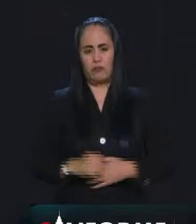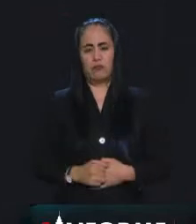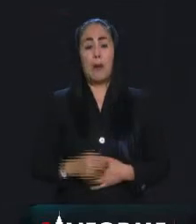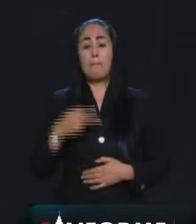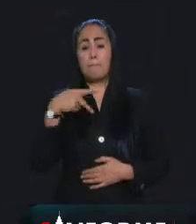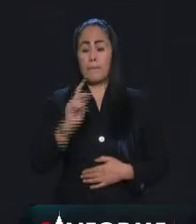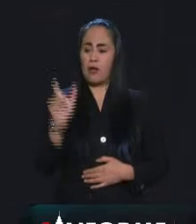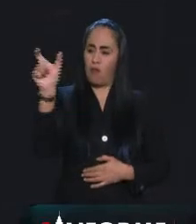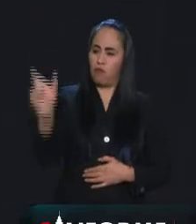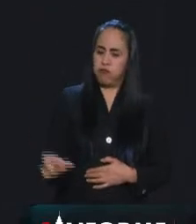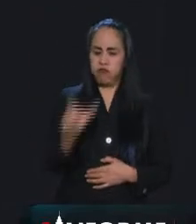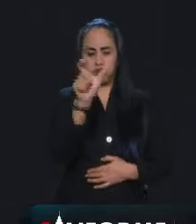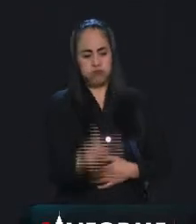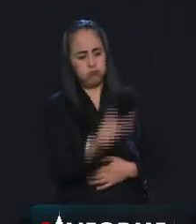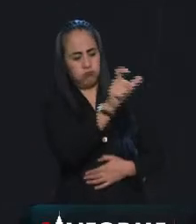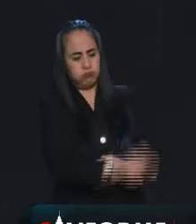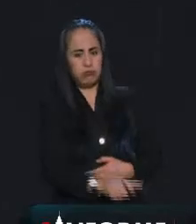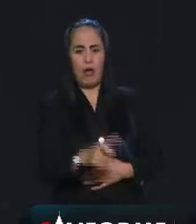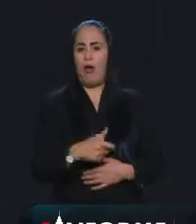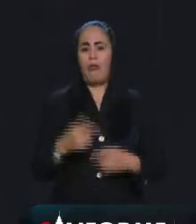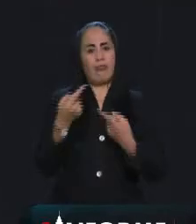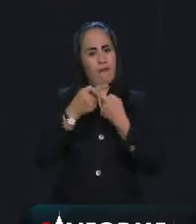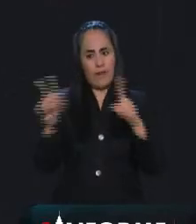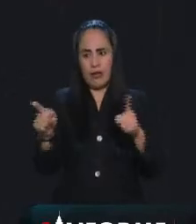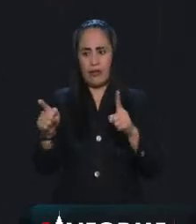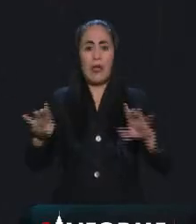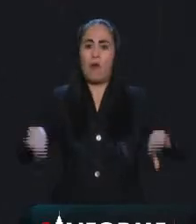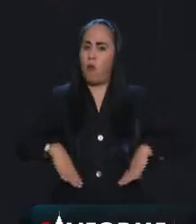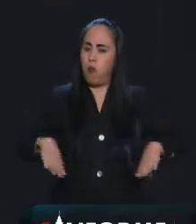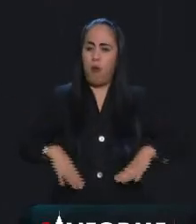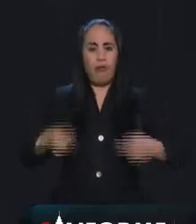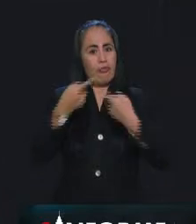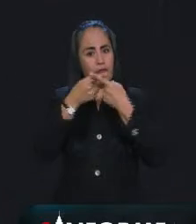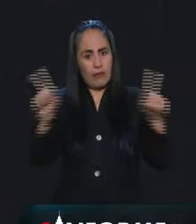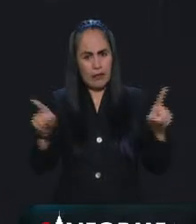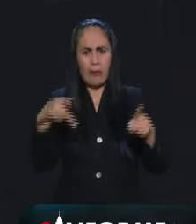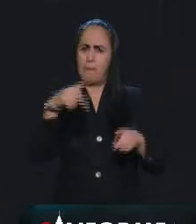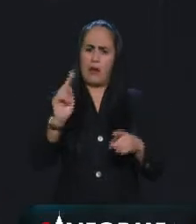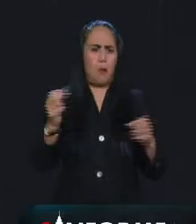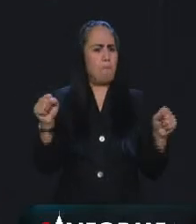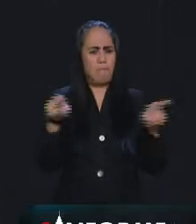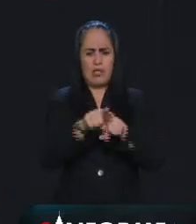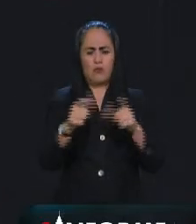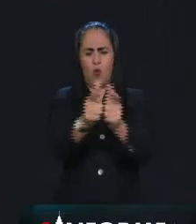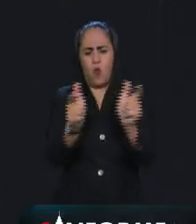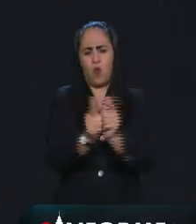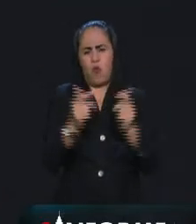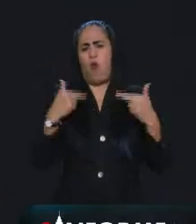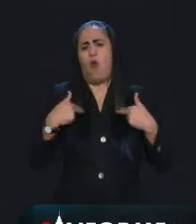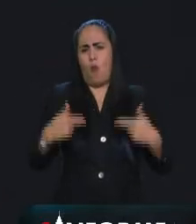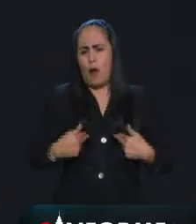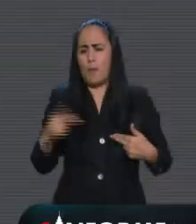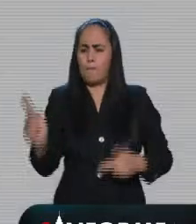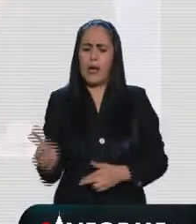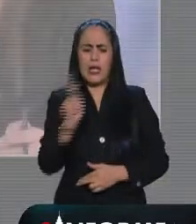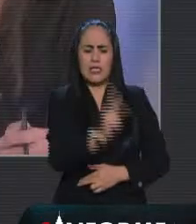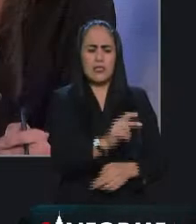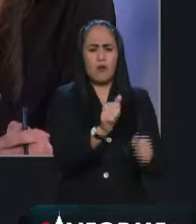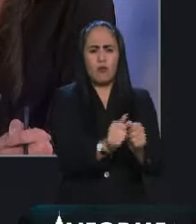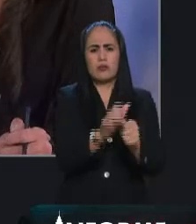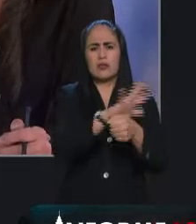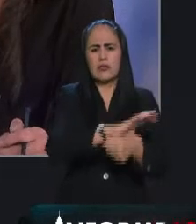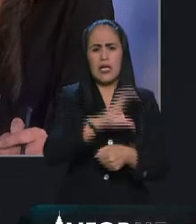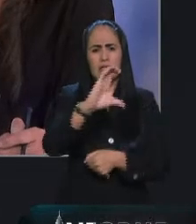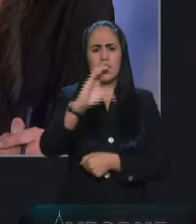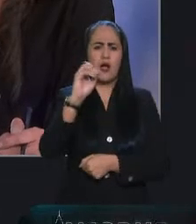presentación diferente y una conducta diferente. Pero somos exactamente lo mismo. Es exactamente el SARS-CoV-2. Tiene diferentes